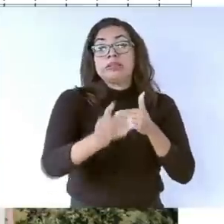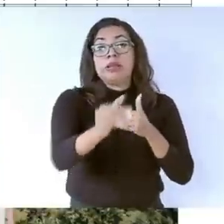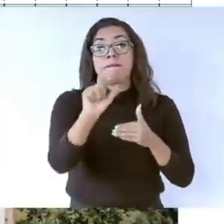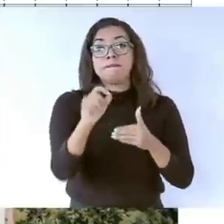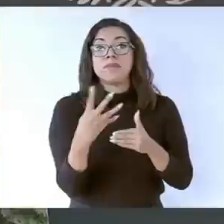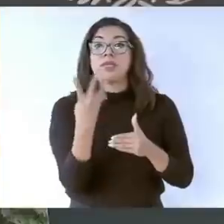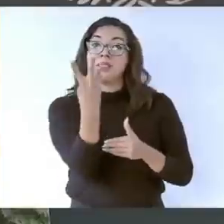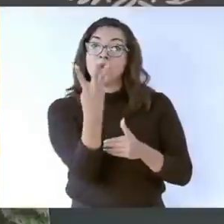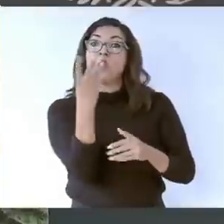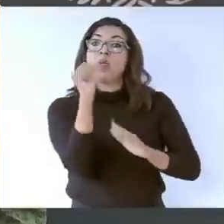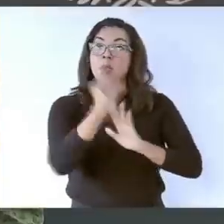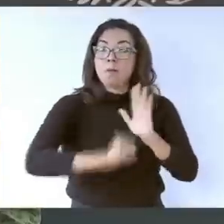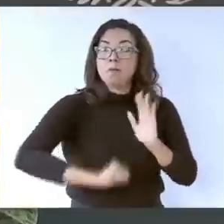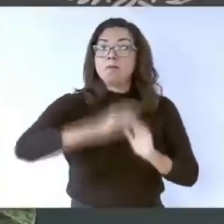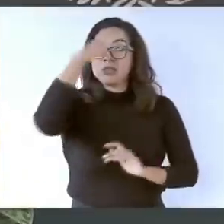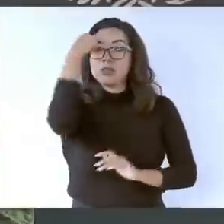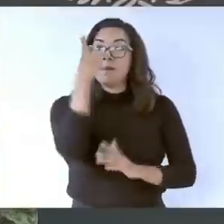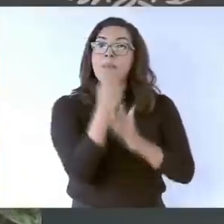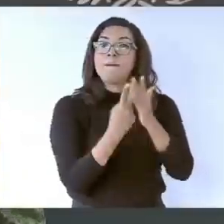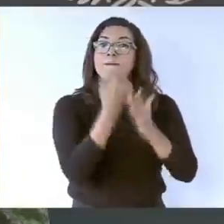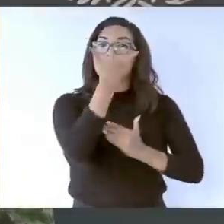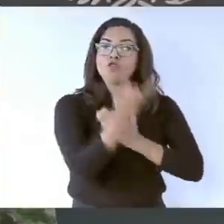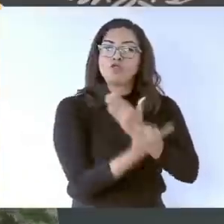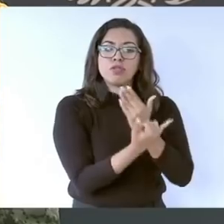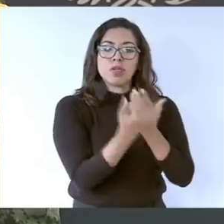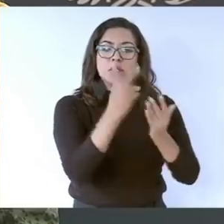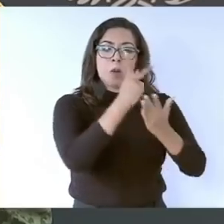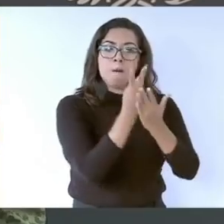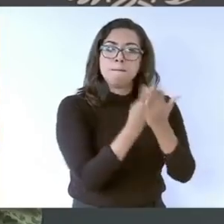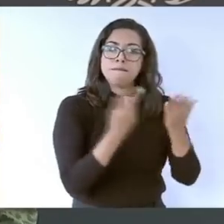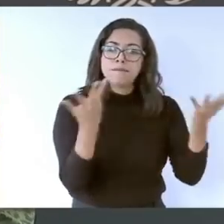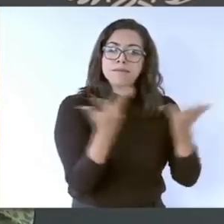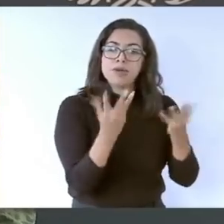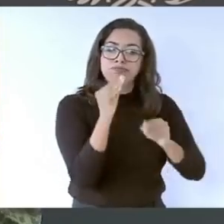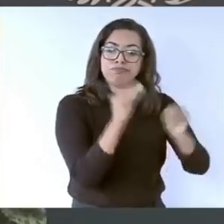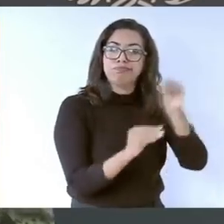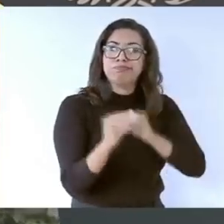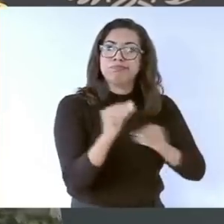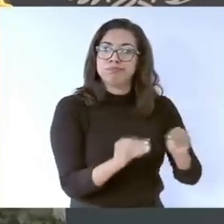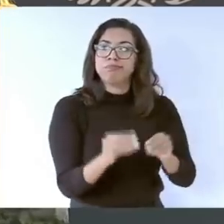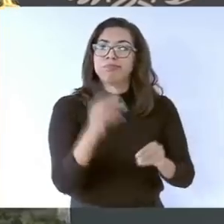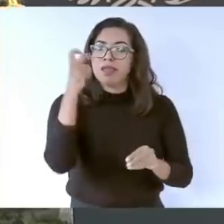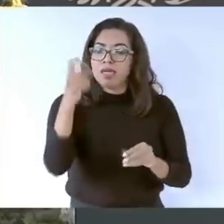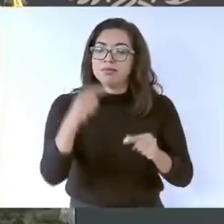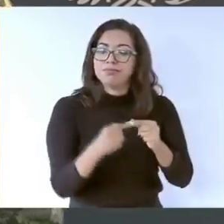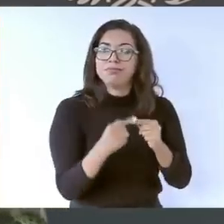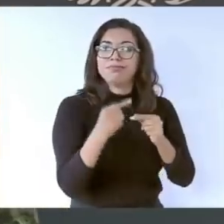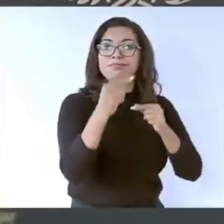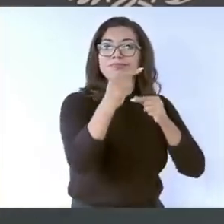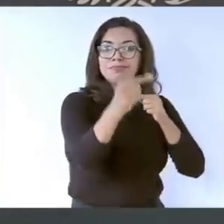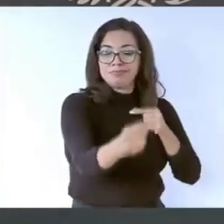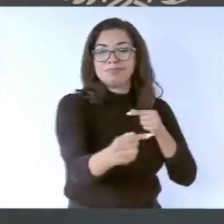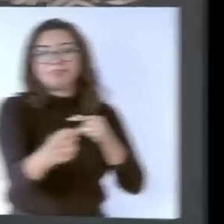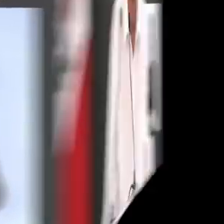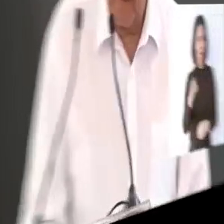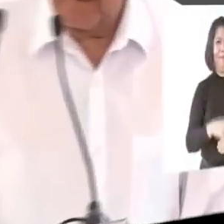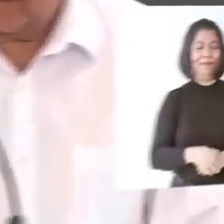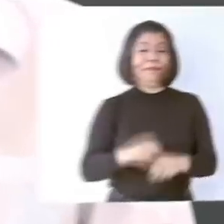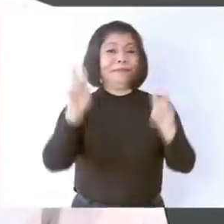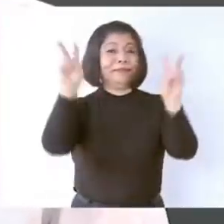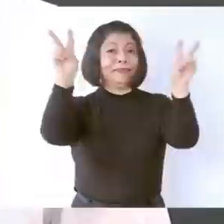planeación, proyecto y construcción de este importante tramo futuro estandarte del Tren Maya. Es cuanto, señor presidente.